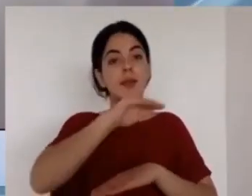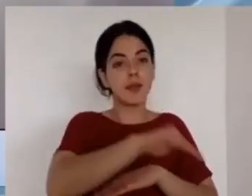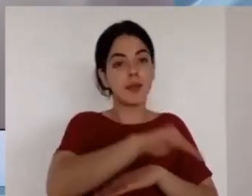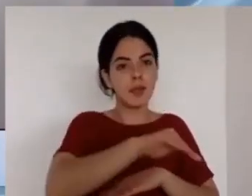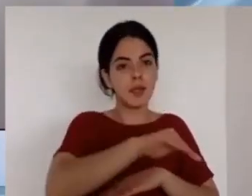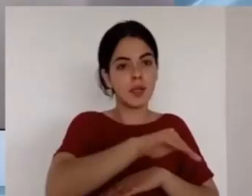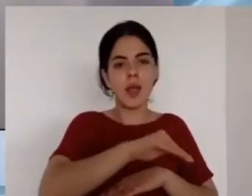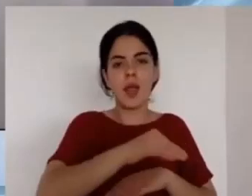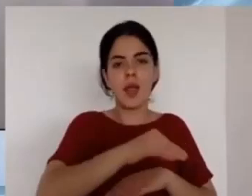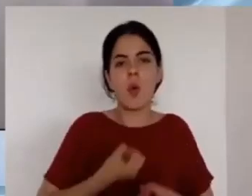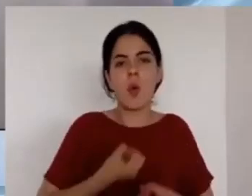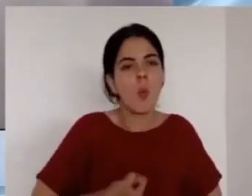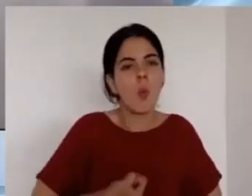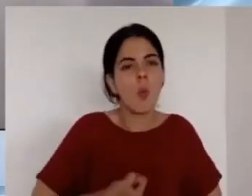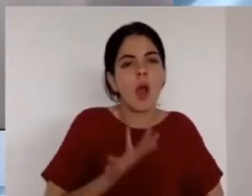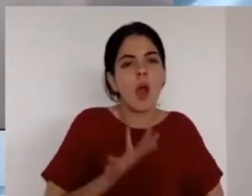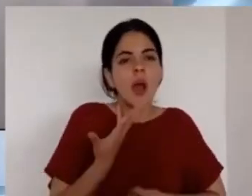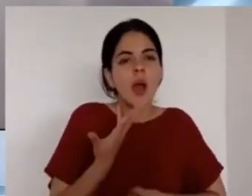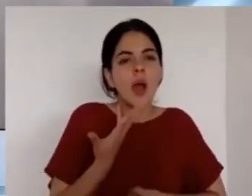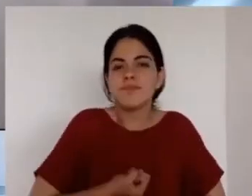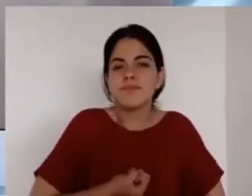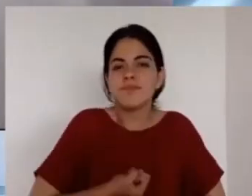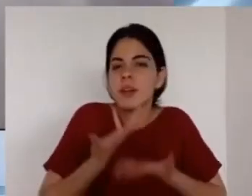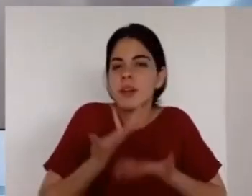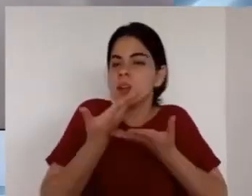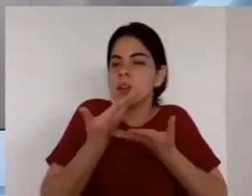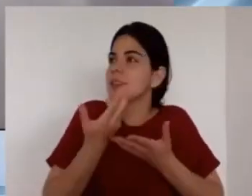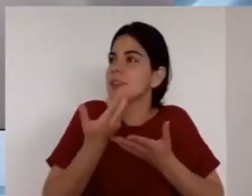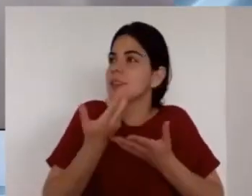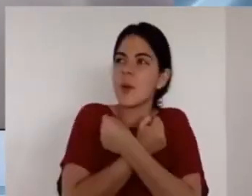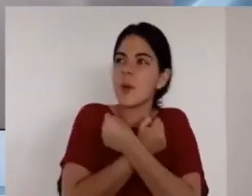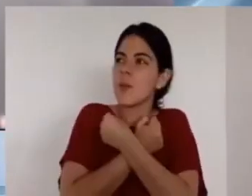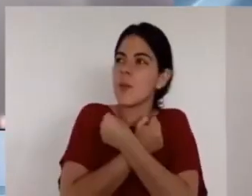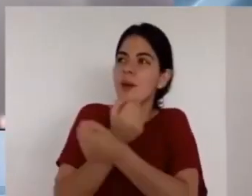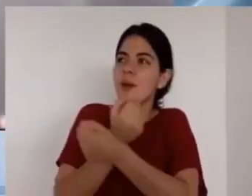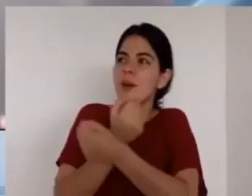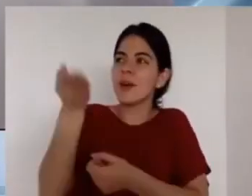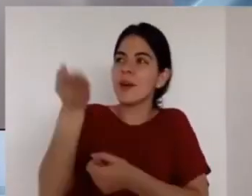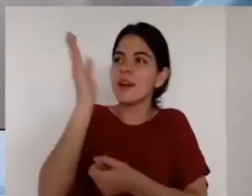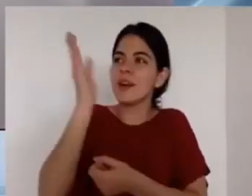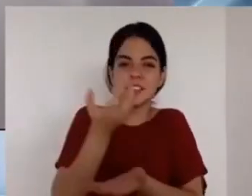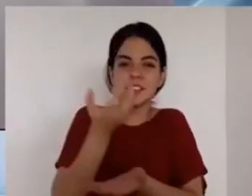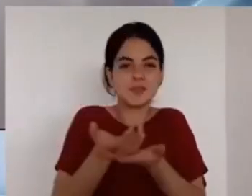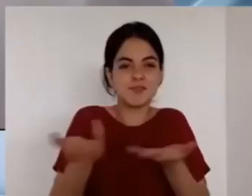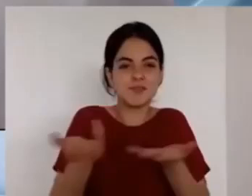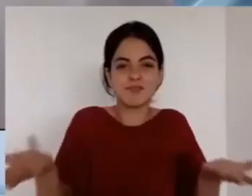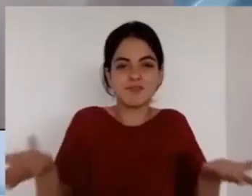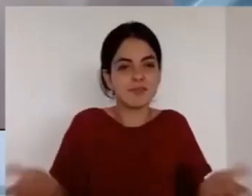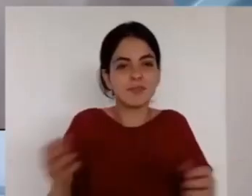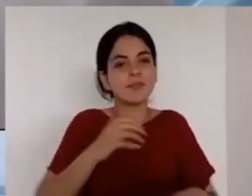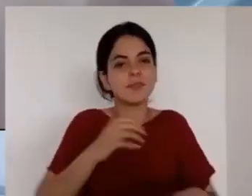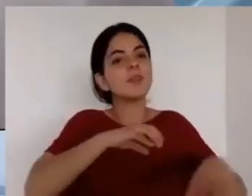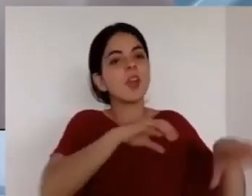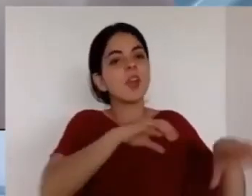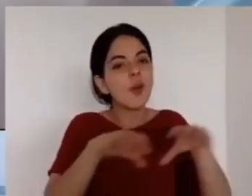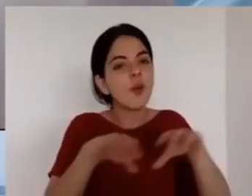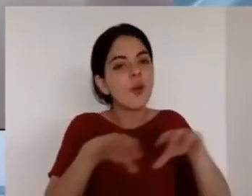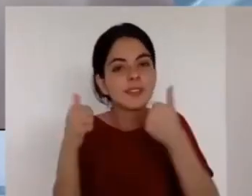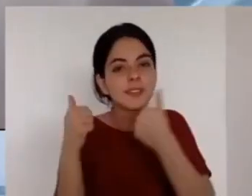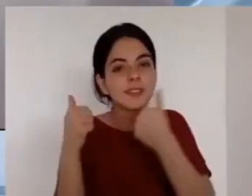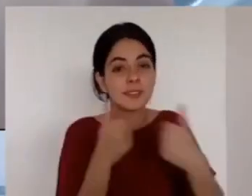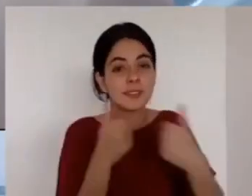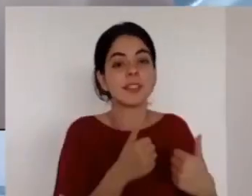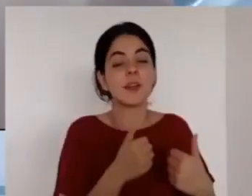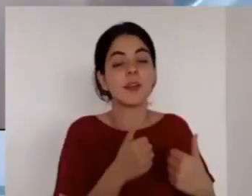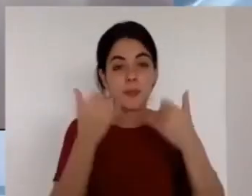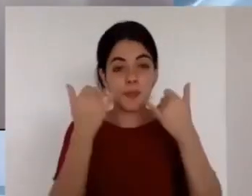gobernantes por el personal de la salud por los que están en primera línea enfrentando una pandemia en